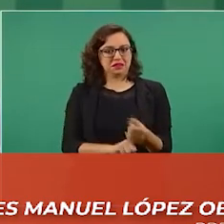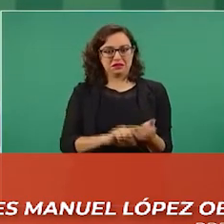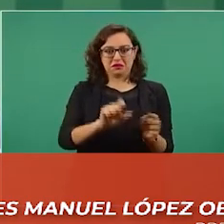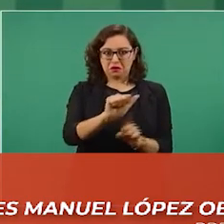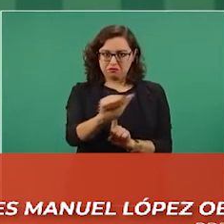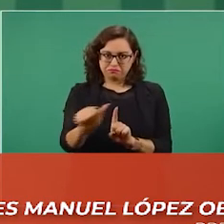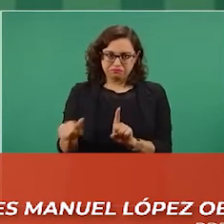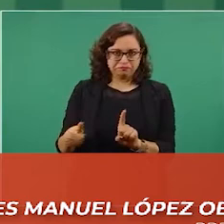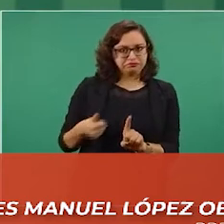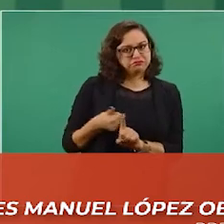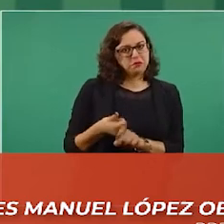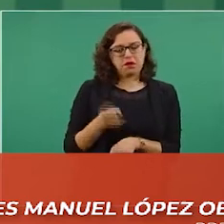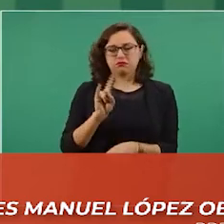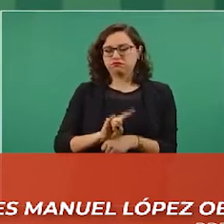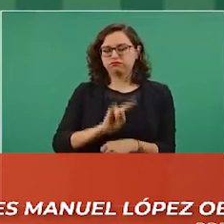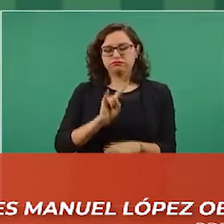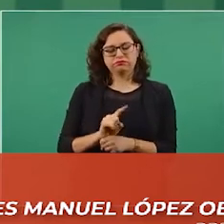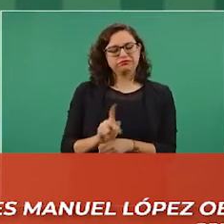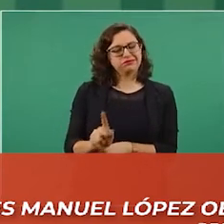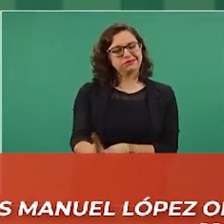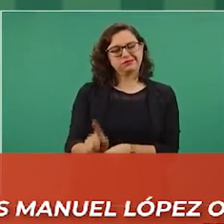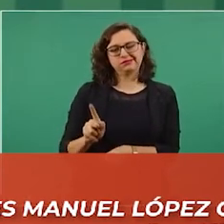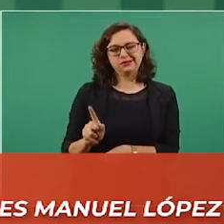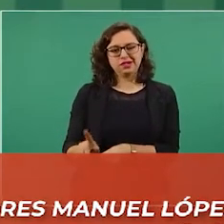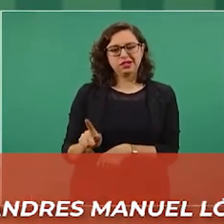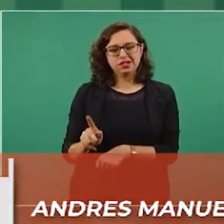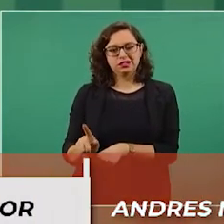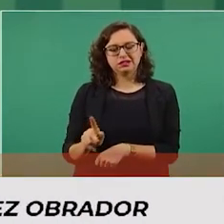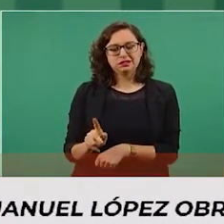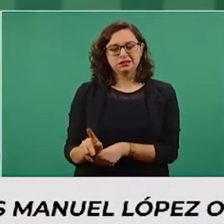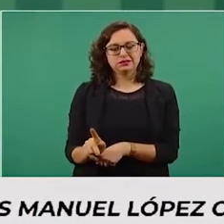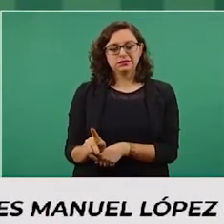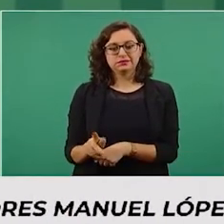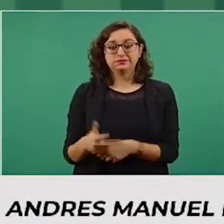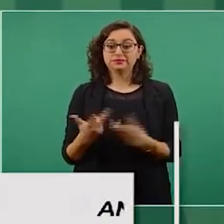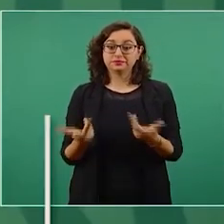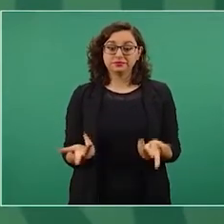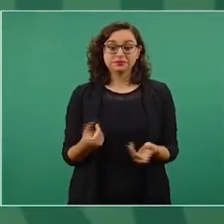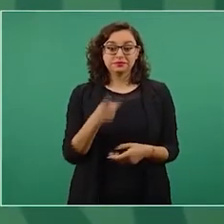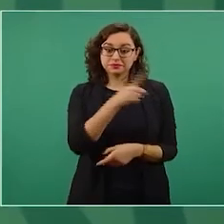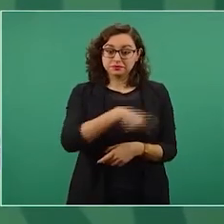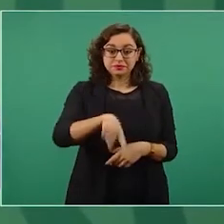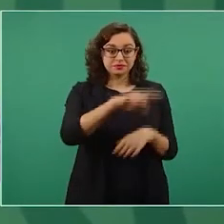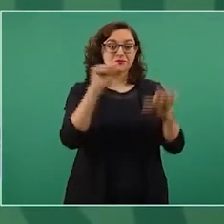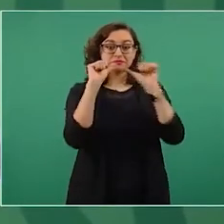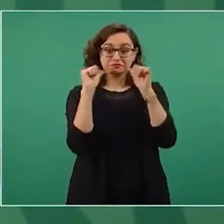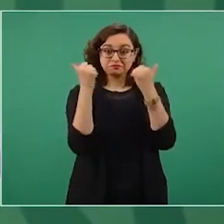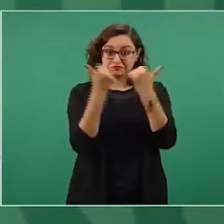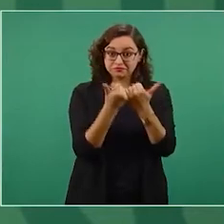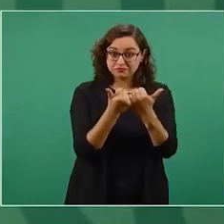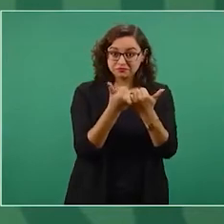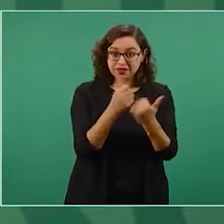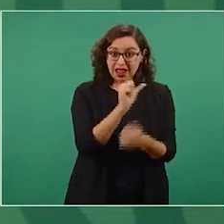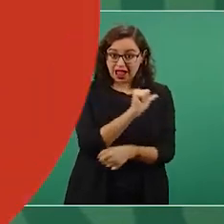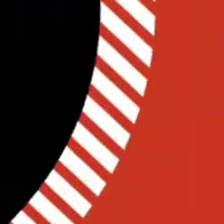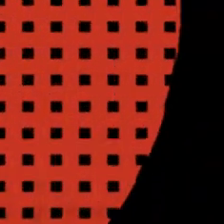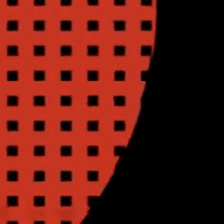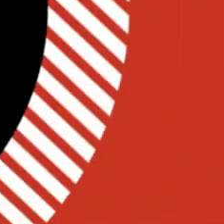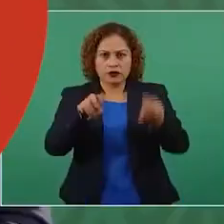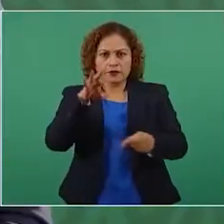simulación, es un disfraz. son organizaciones políticas